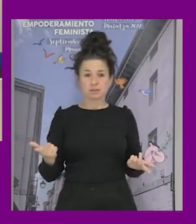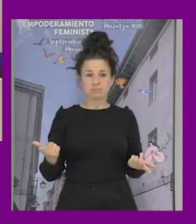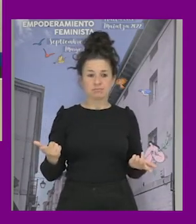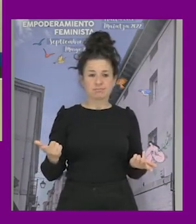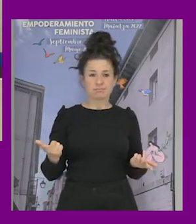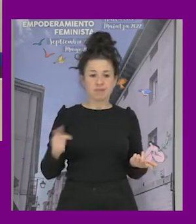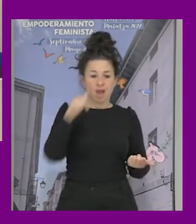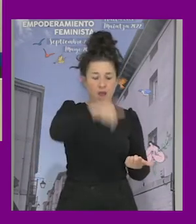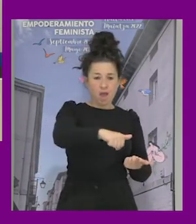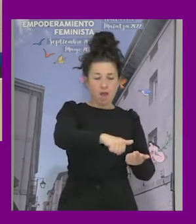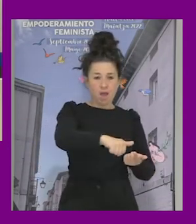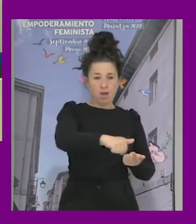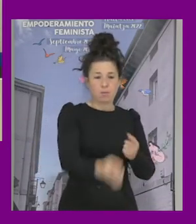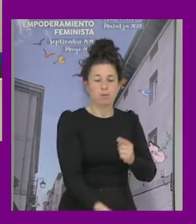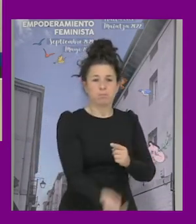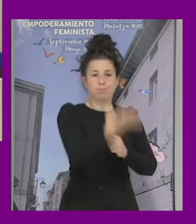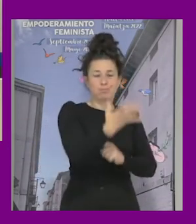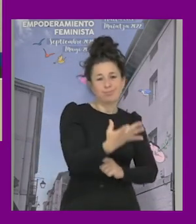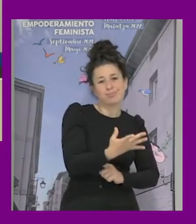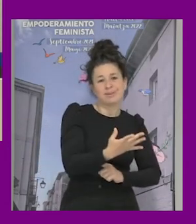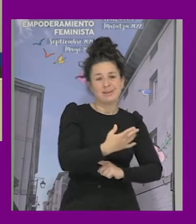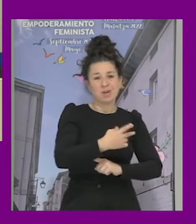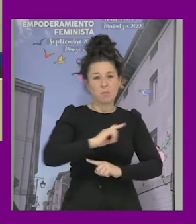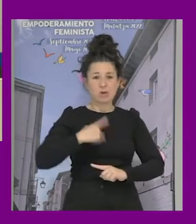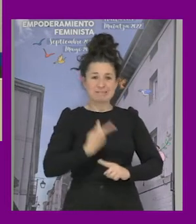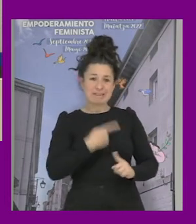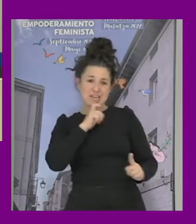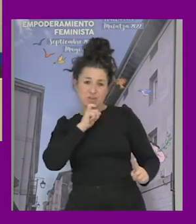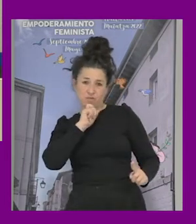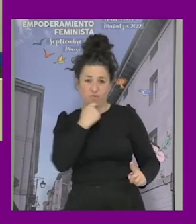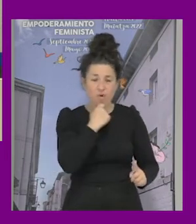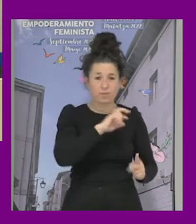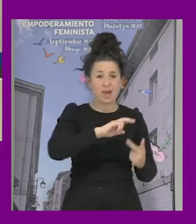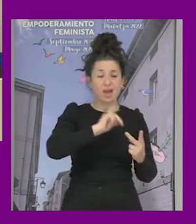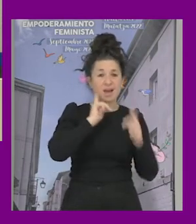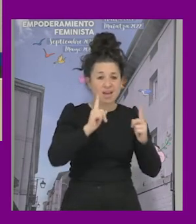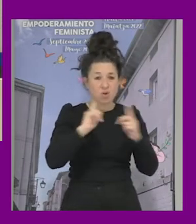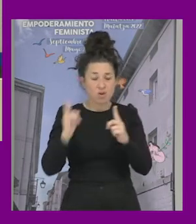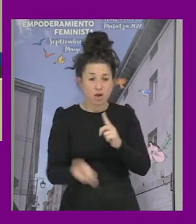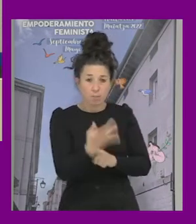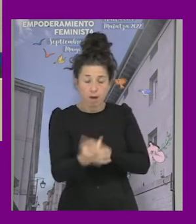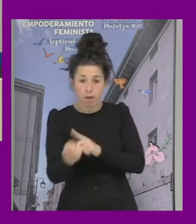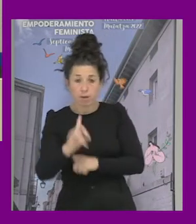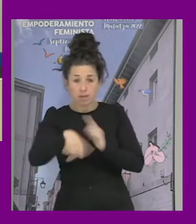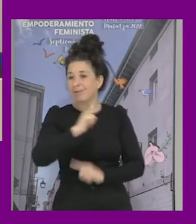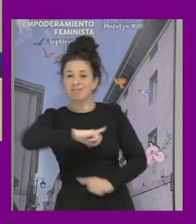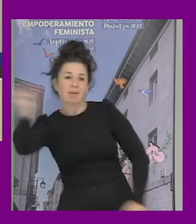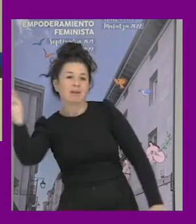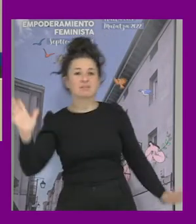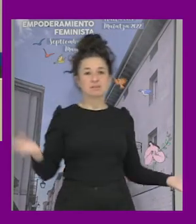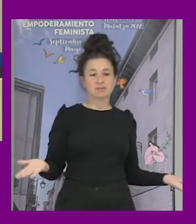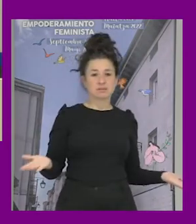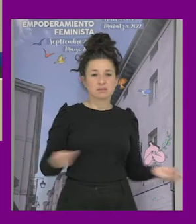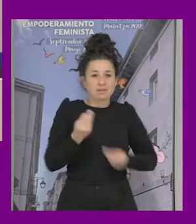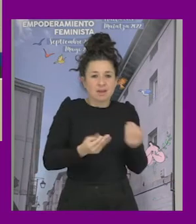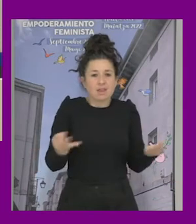se genera ahí se salen casos de transfobia casos de no sé qué no sé cuántos y tú te vas es como entonces